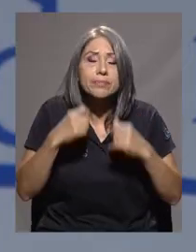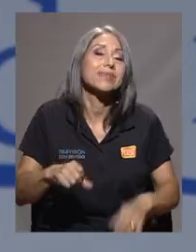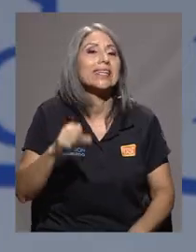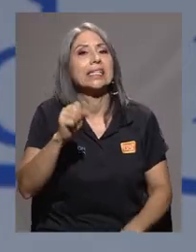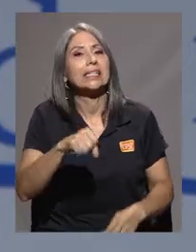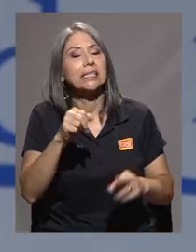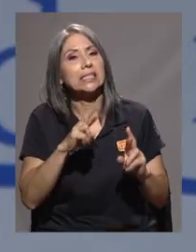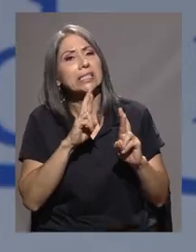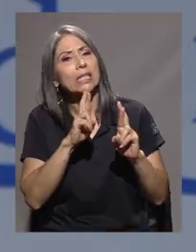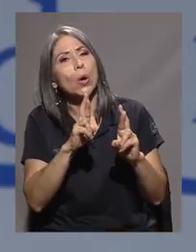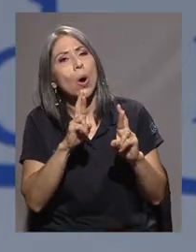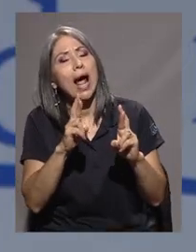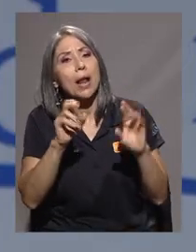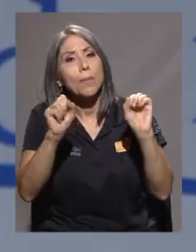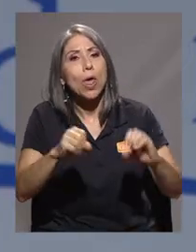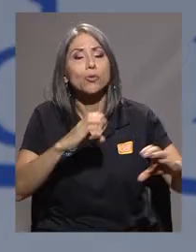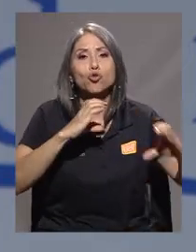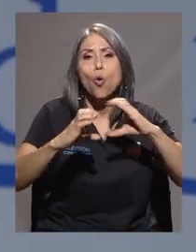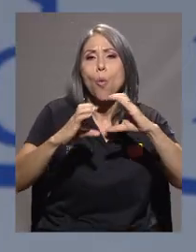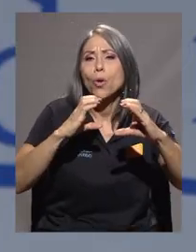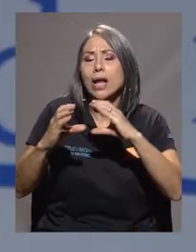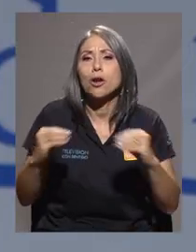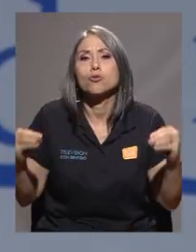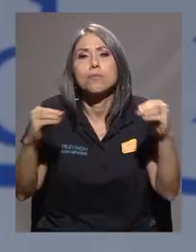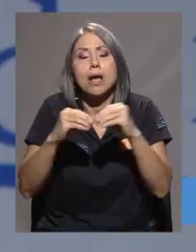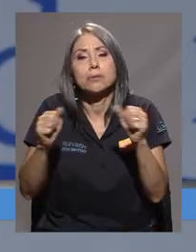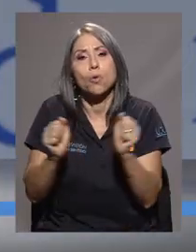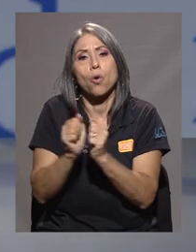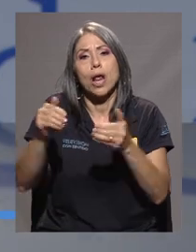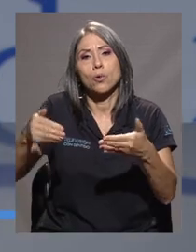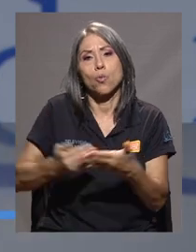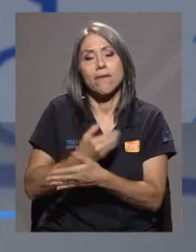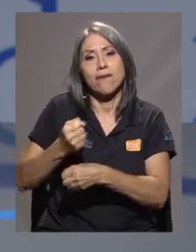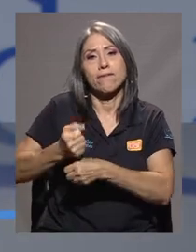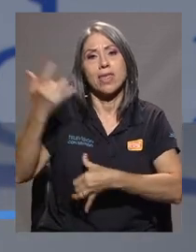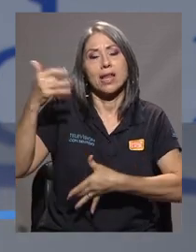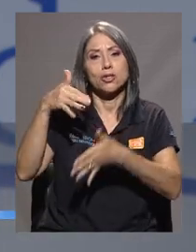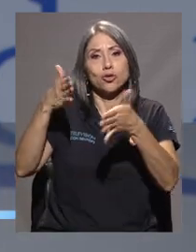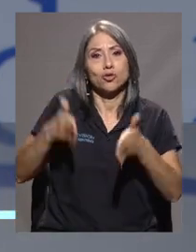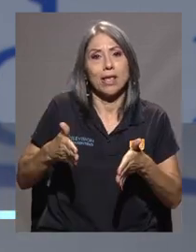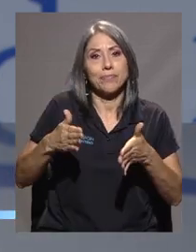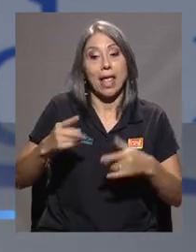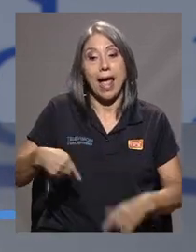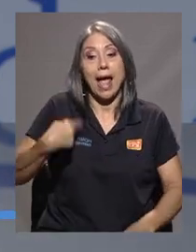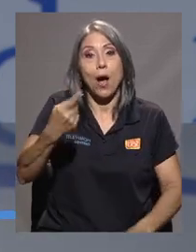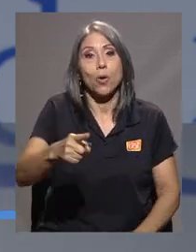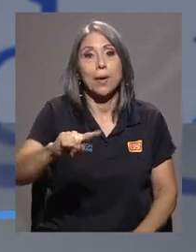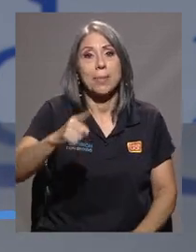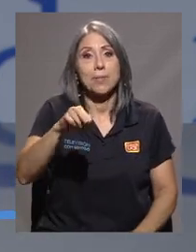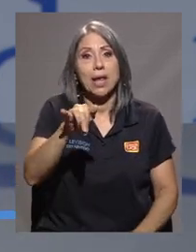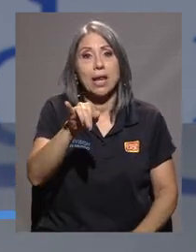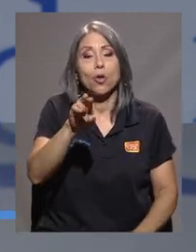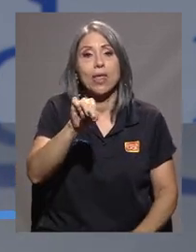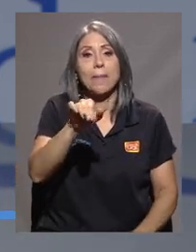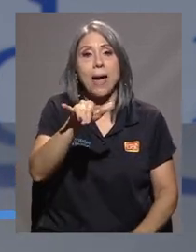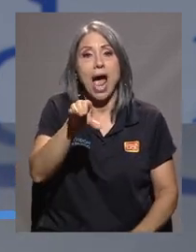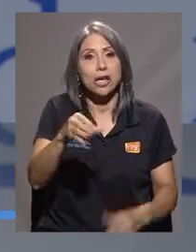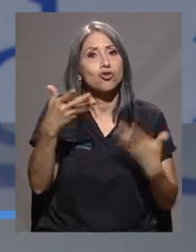ojalá tener una comunicación más abierta con la nueva federación de estudiantes que asume ahora el primero de mayo,